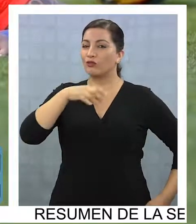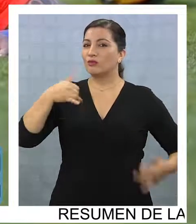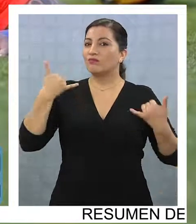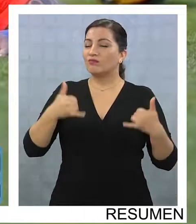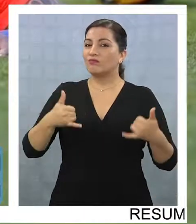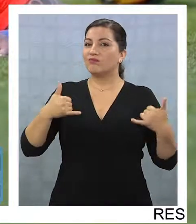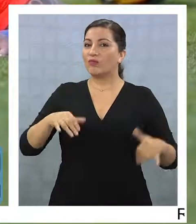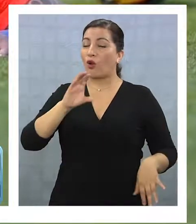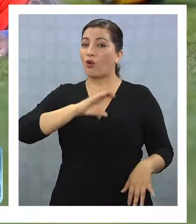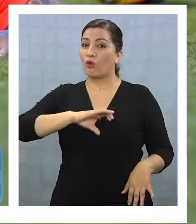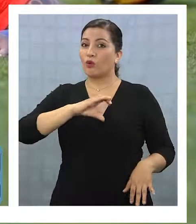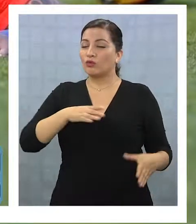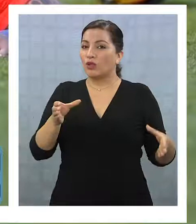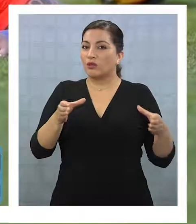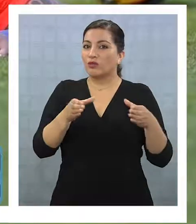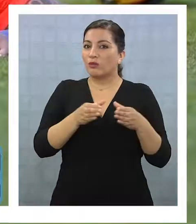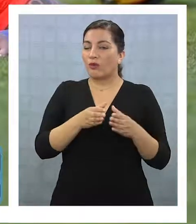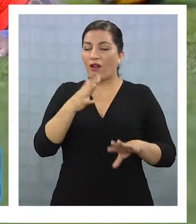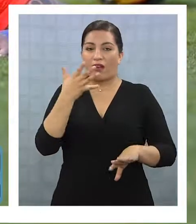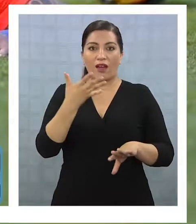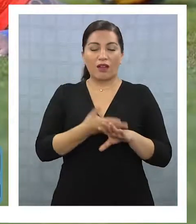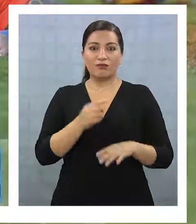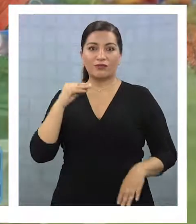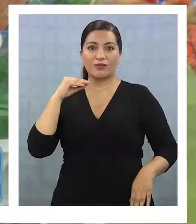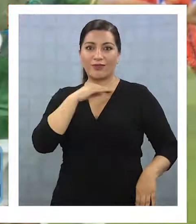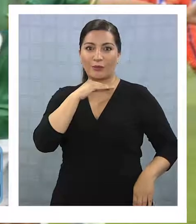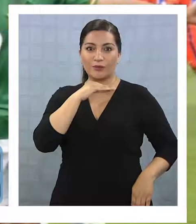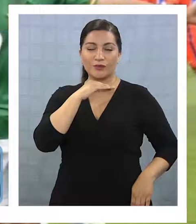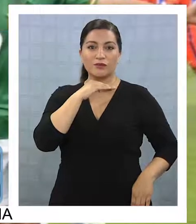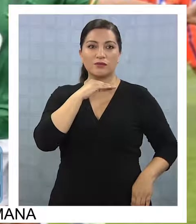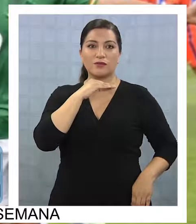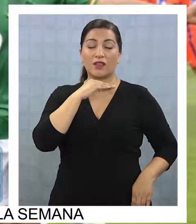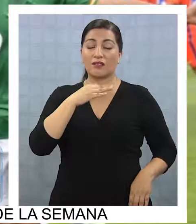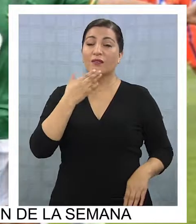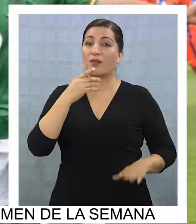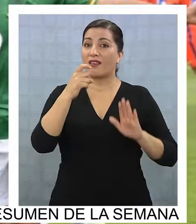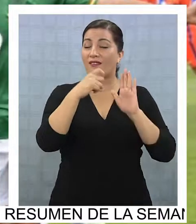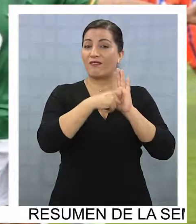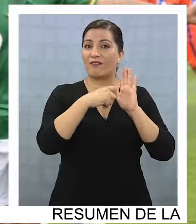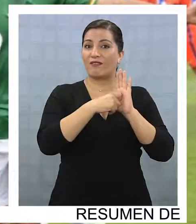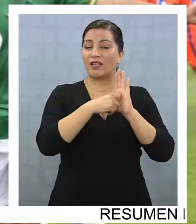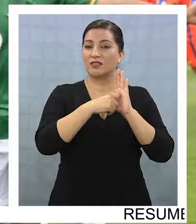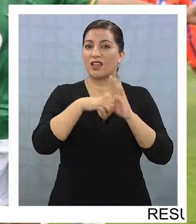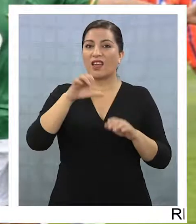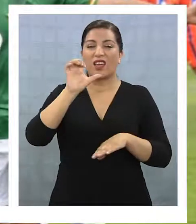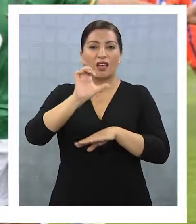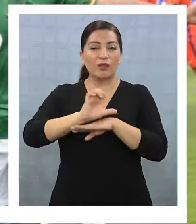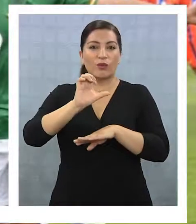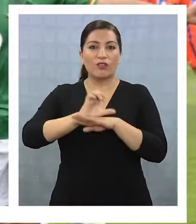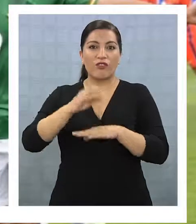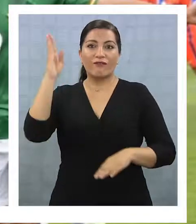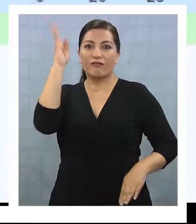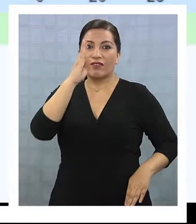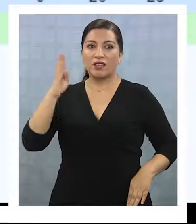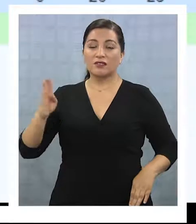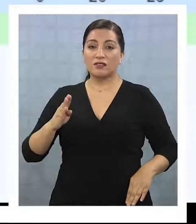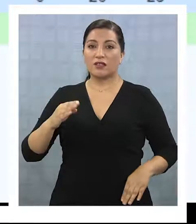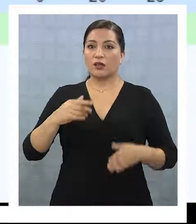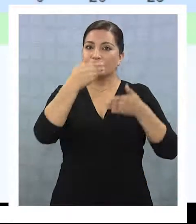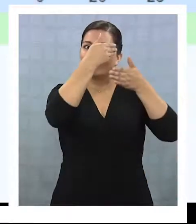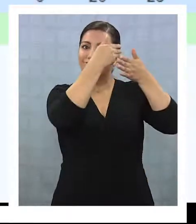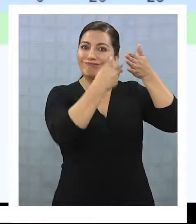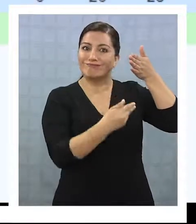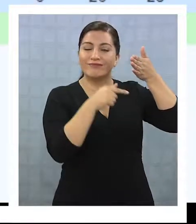y comportamiento del equipo surgieron de inmediato. Restan dos fechas, contra Ecuador y Brasil, y las alternativas son